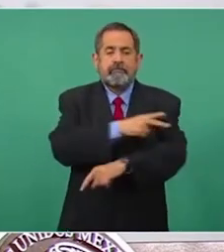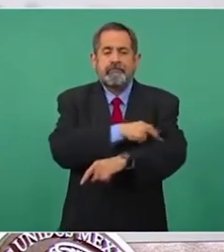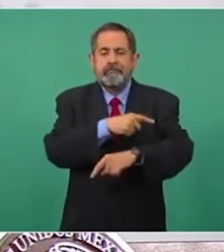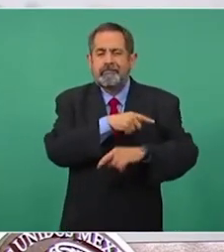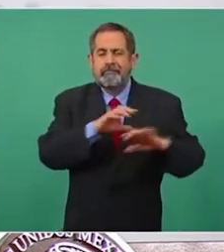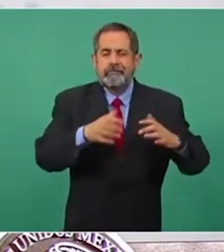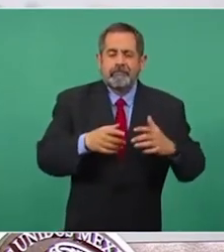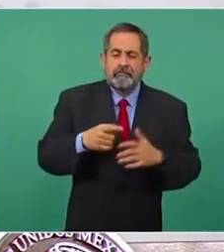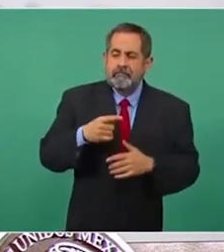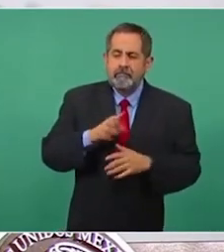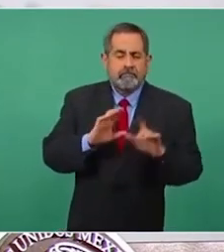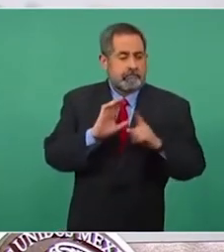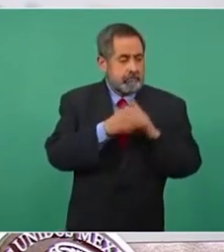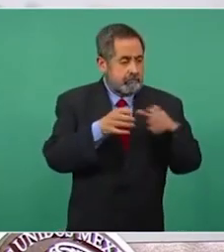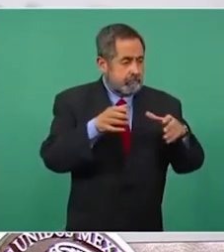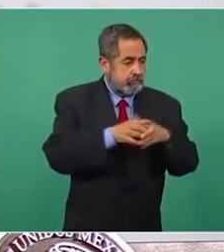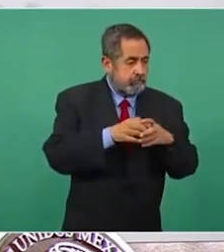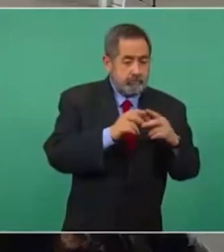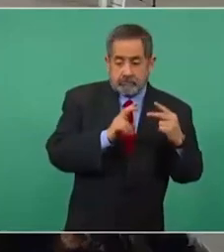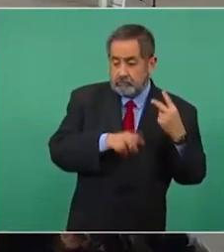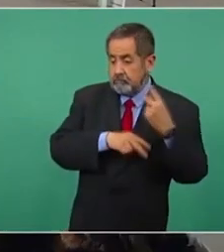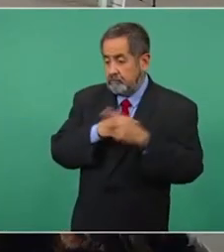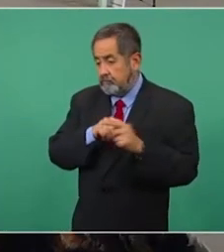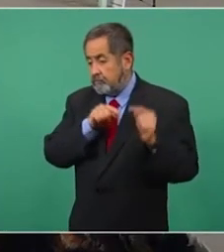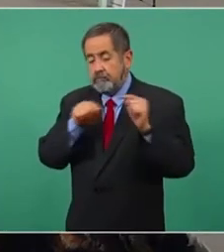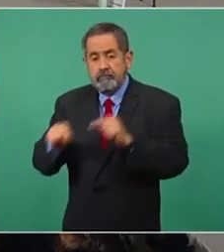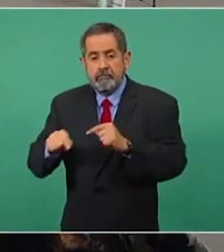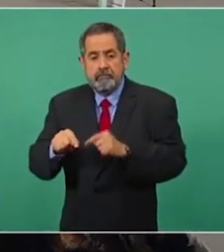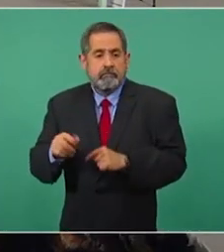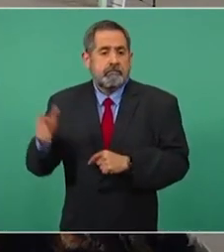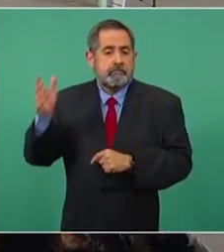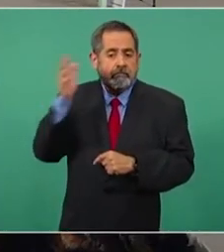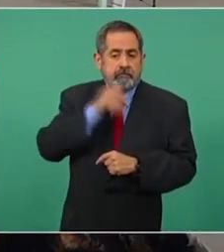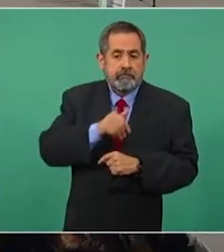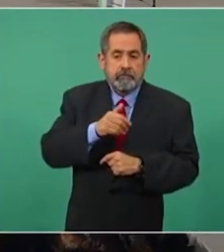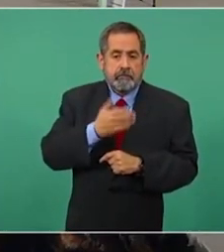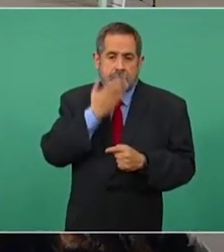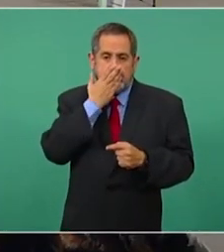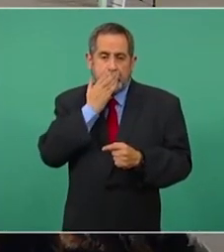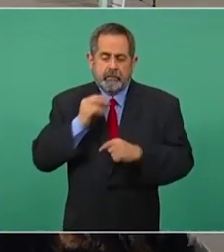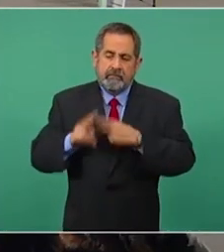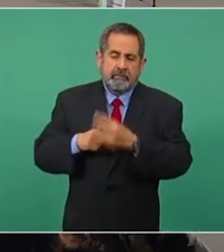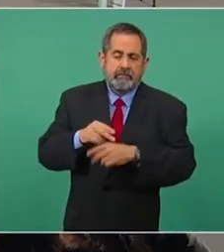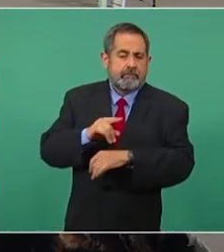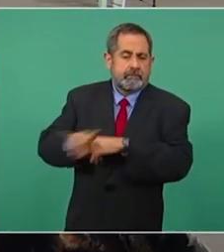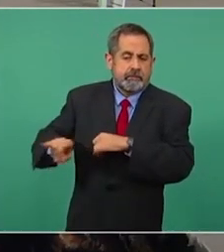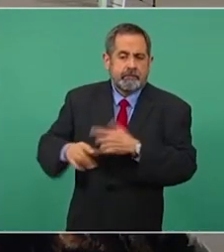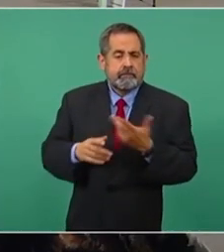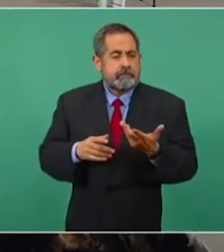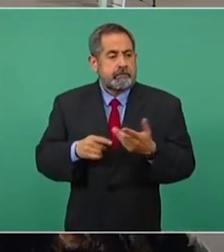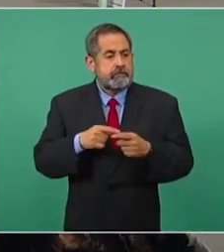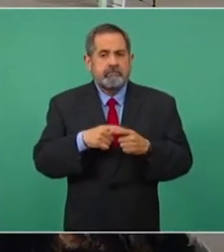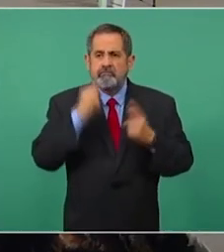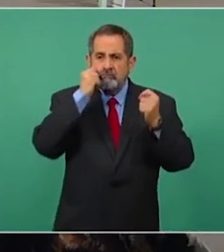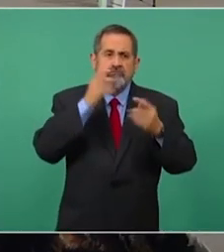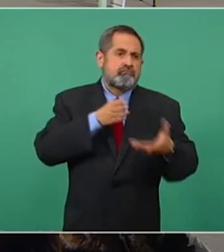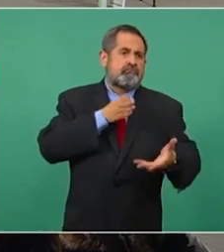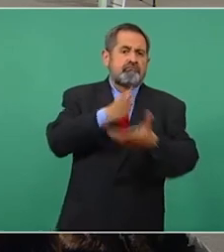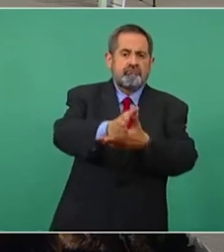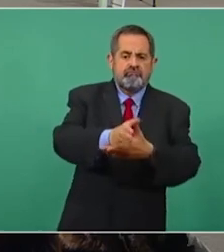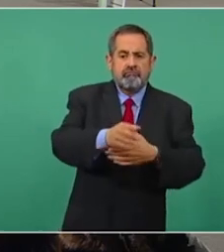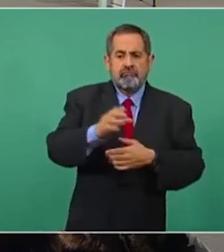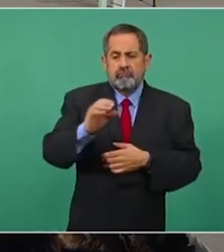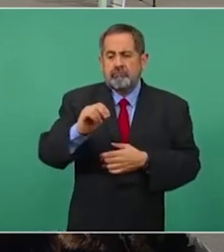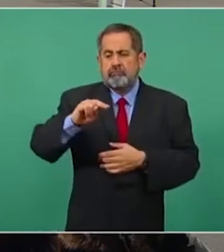comisión de estudiantes no acudió a la reunión preparatoria y sin previo aviso se trasladaron al Conacyt y montaron una